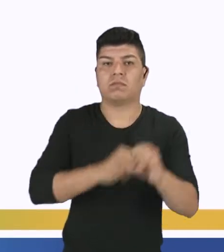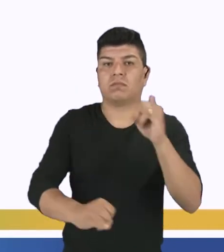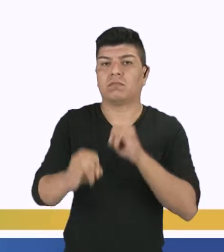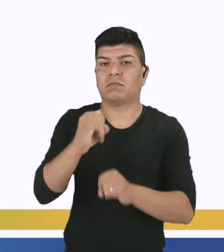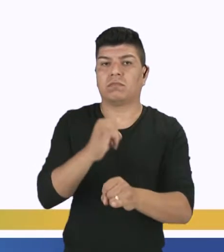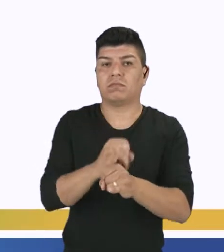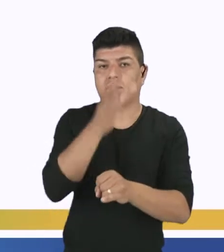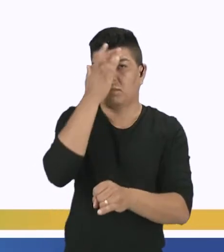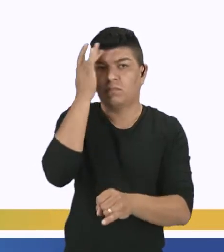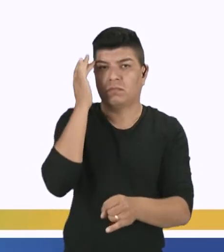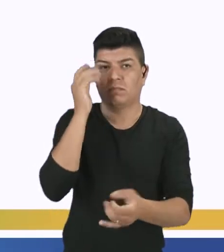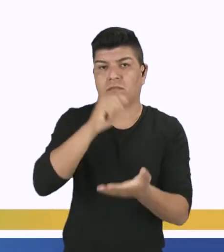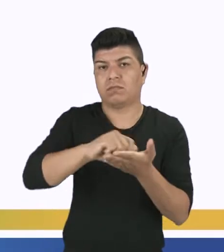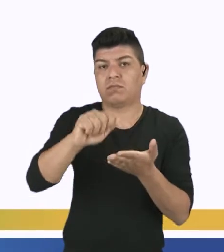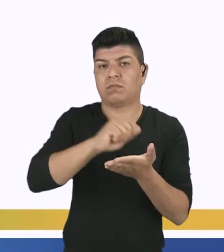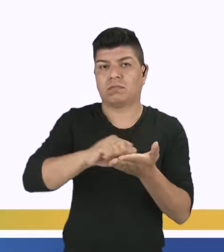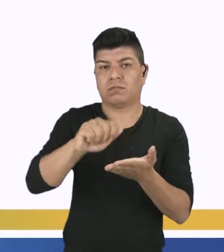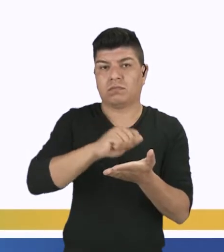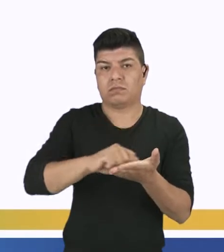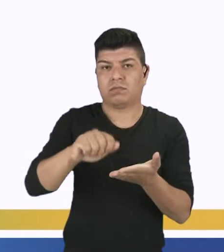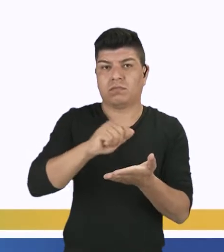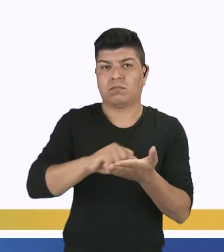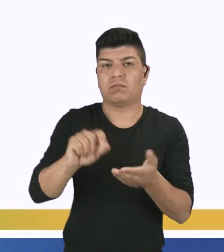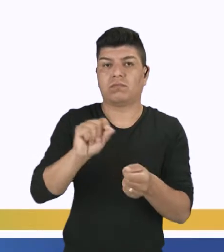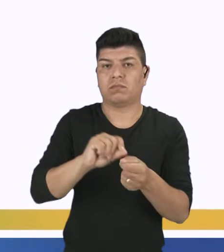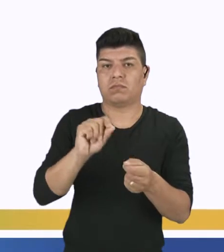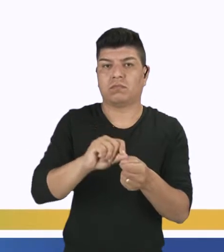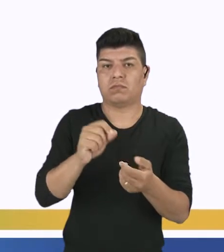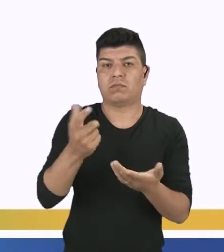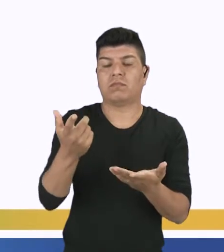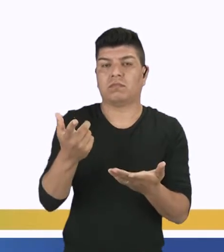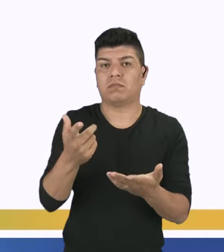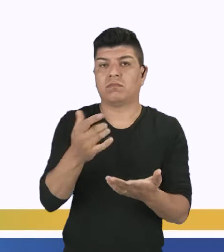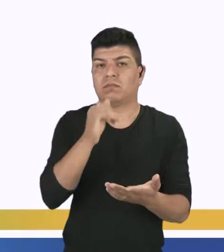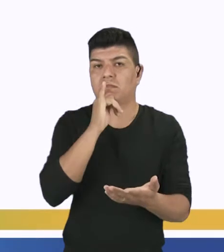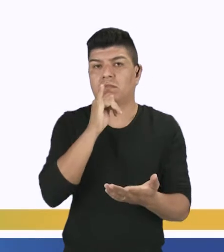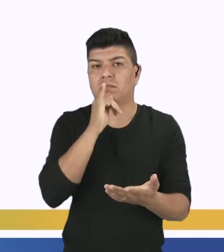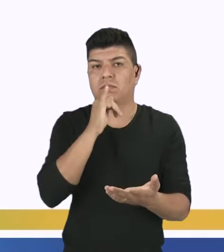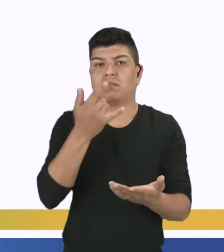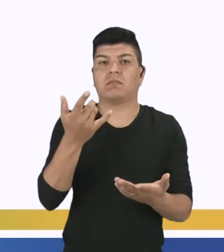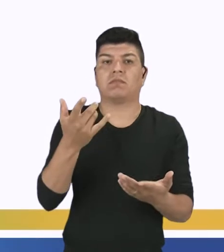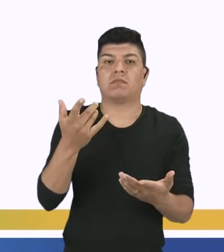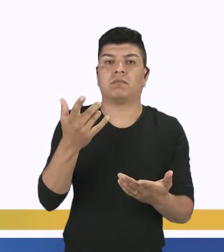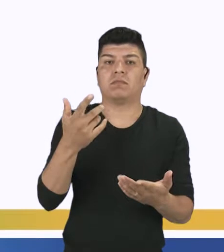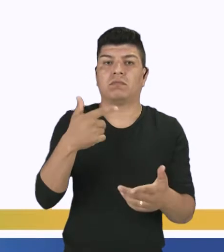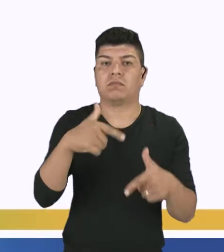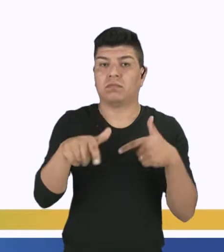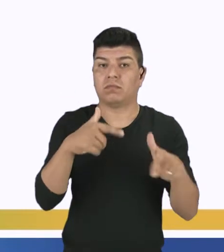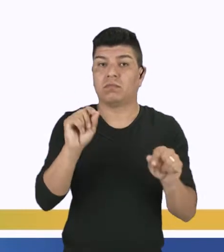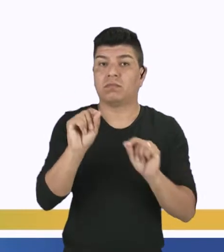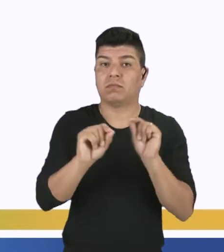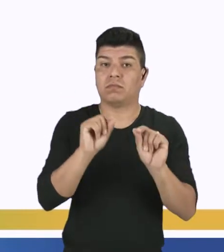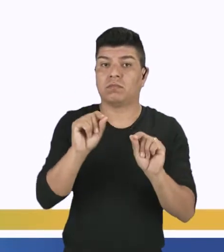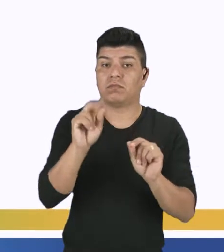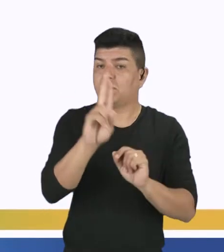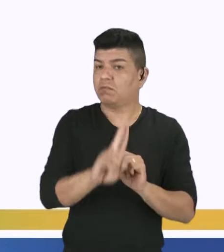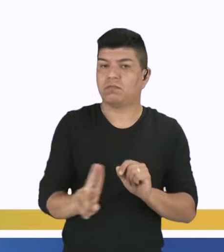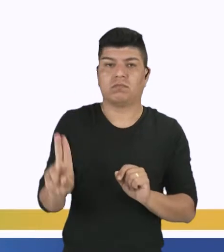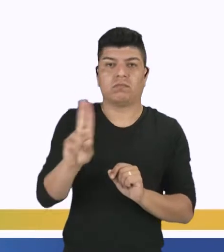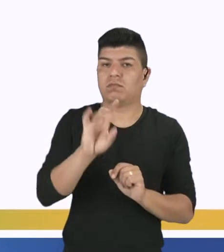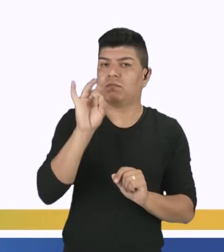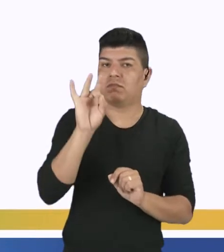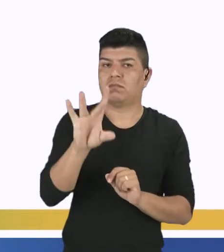¿tá? Y las personas que escriben o que realizan este tipo de trabajo, ellos generalmente no trabajan